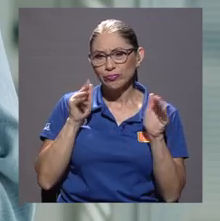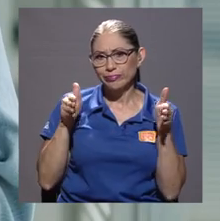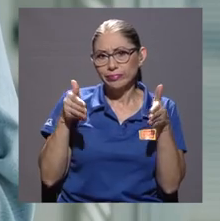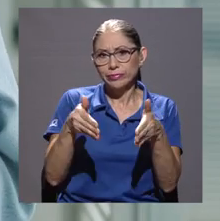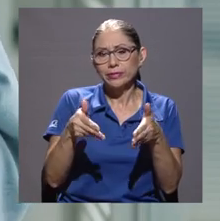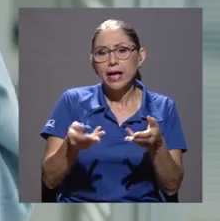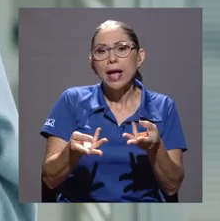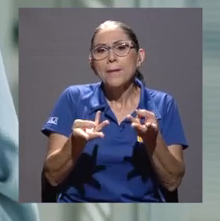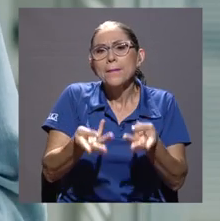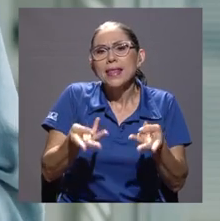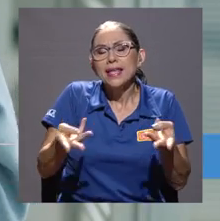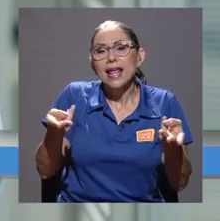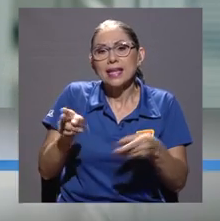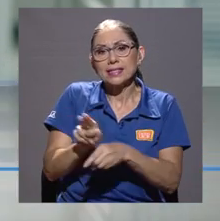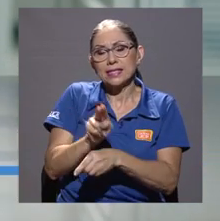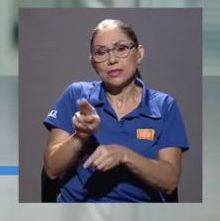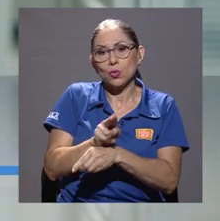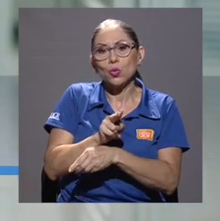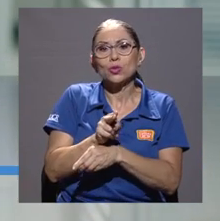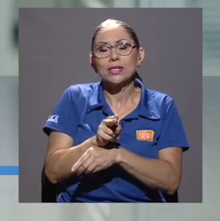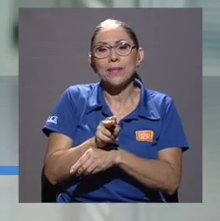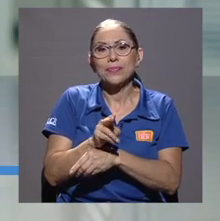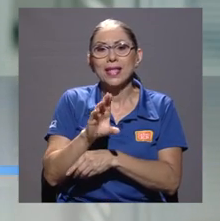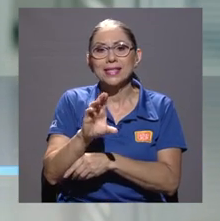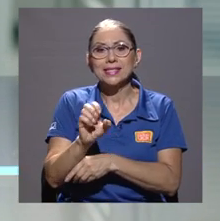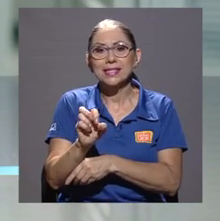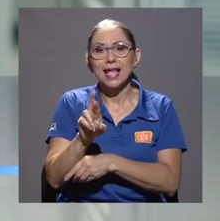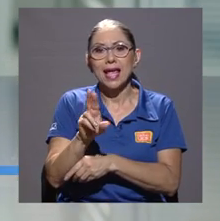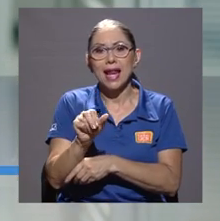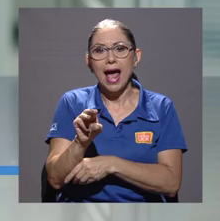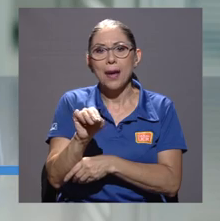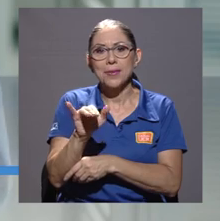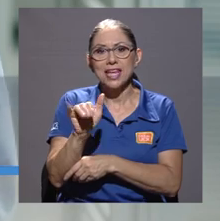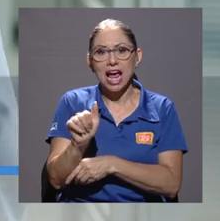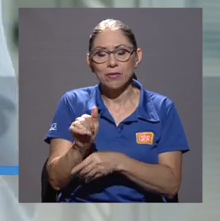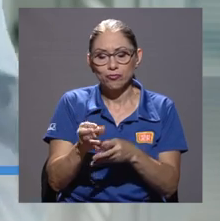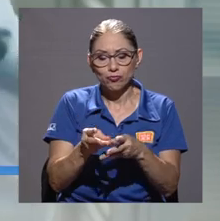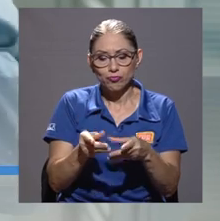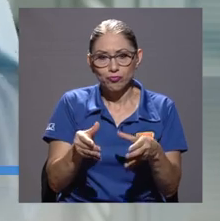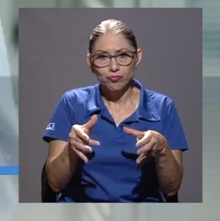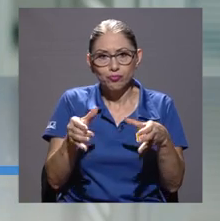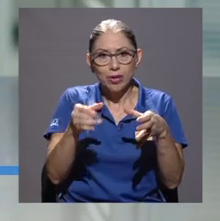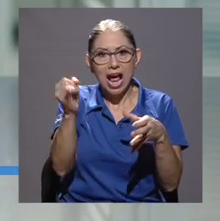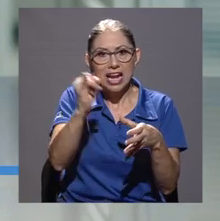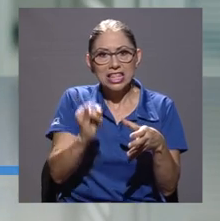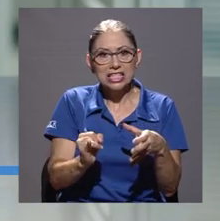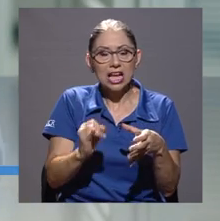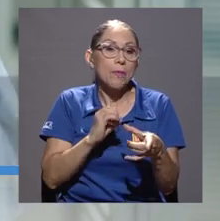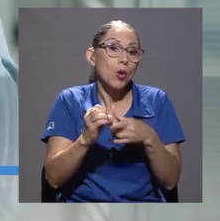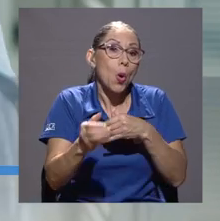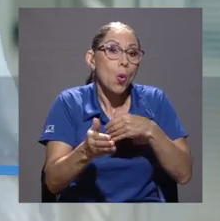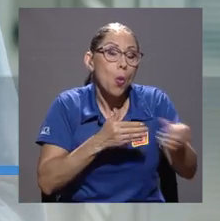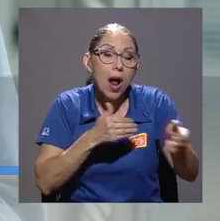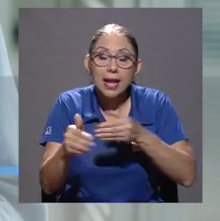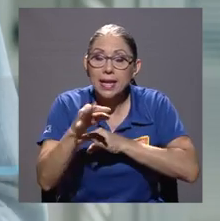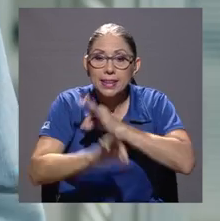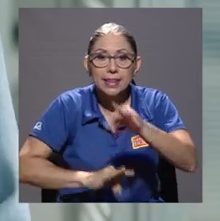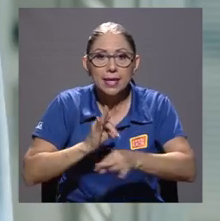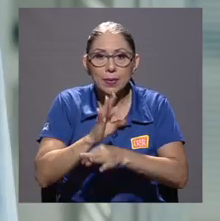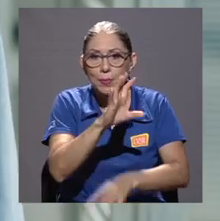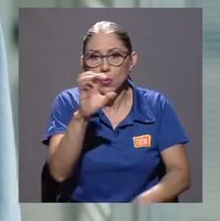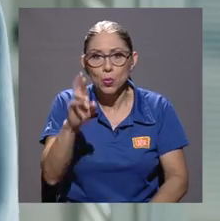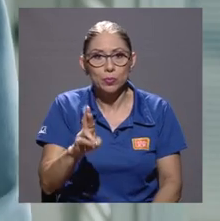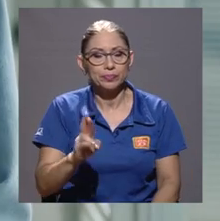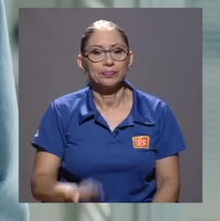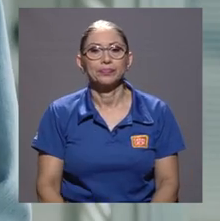que se usan actualmente en la cerámica artística o cerámica de cualquier tipo costarricense,